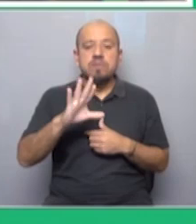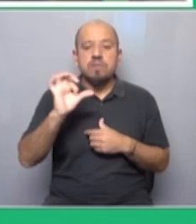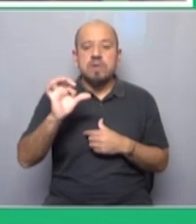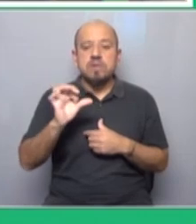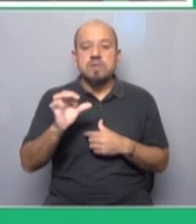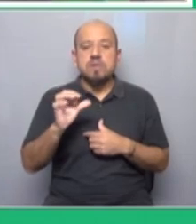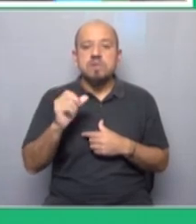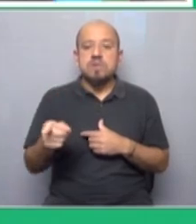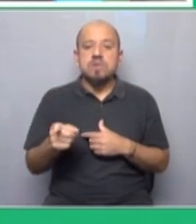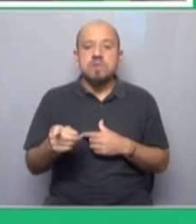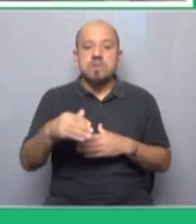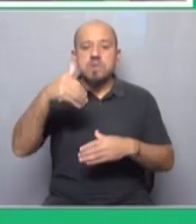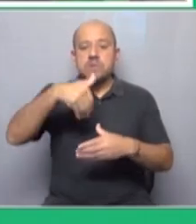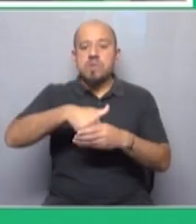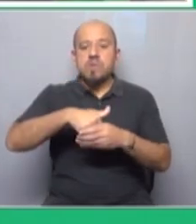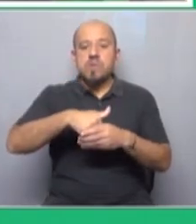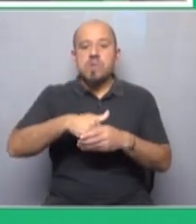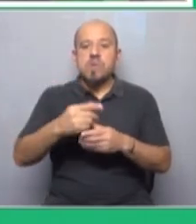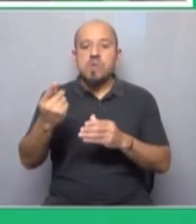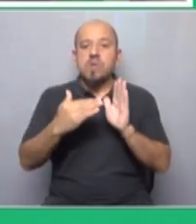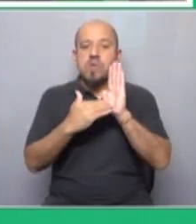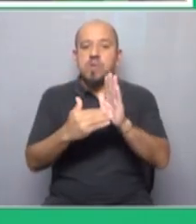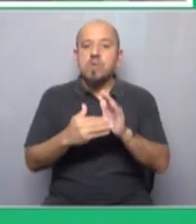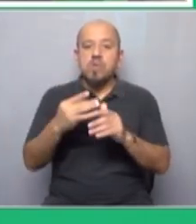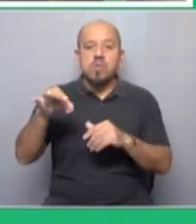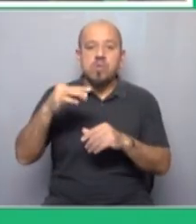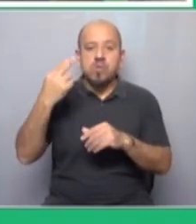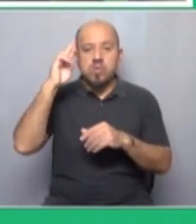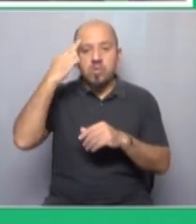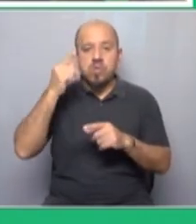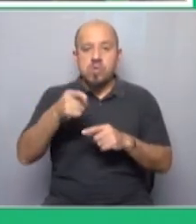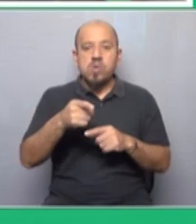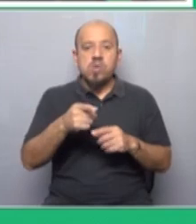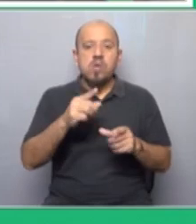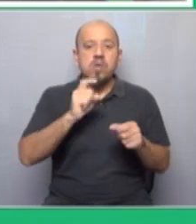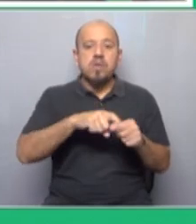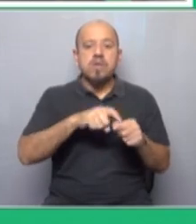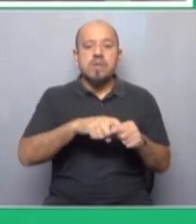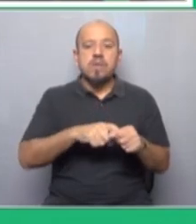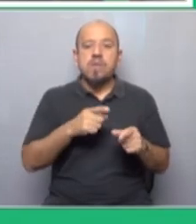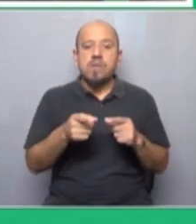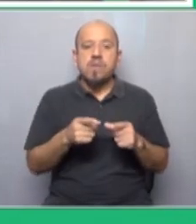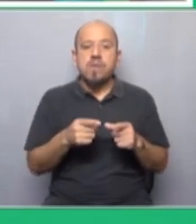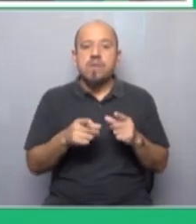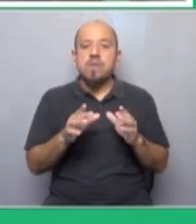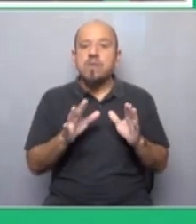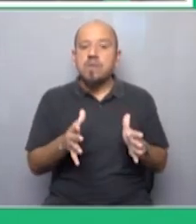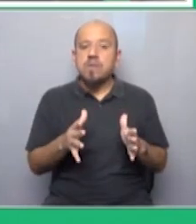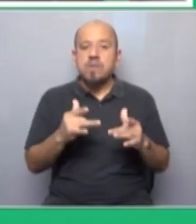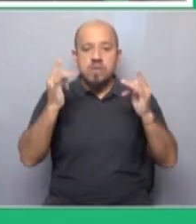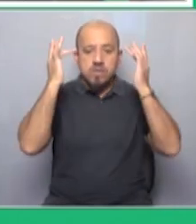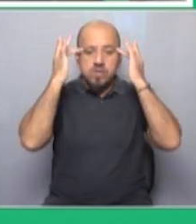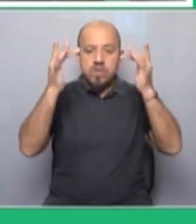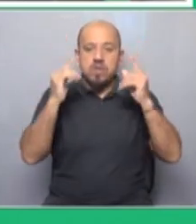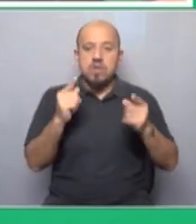social por los votos y por el candidato de un solo Uruguay eso no le pasó al movimiento sindical ni en los organismos de conducción de la educación